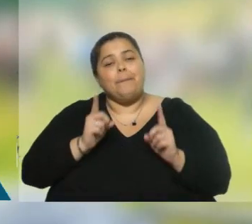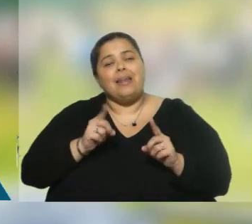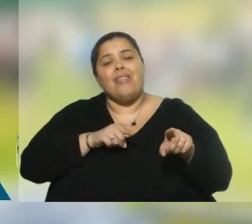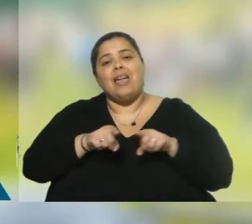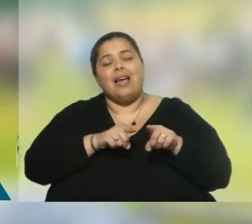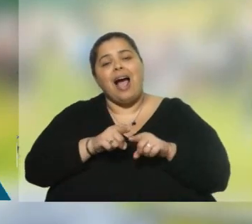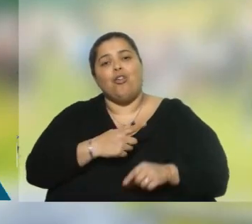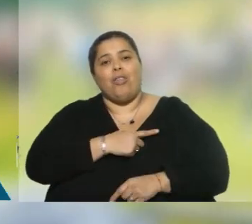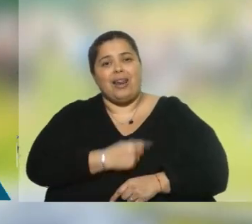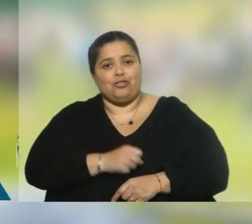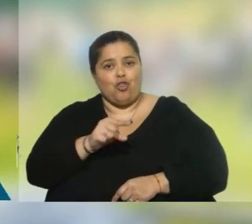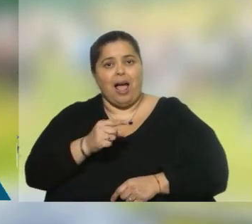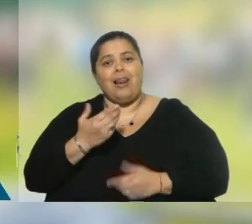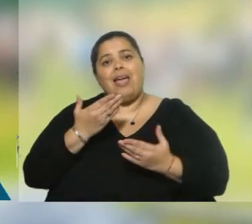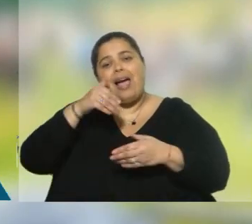Fútbol ante la AUF.